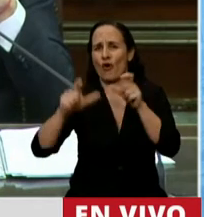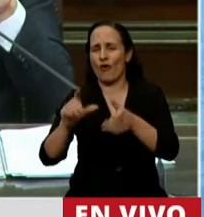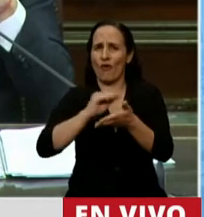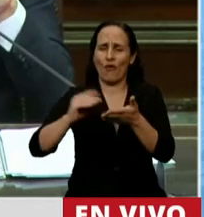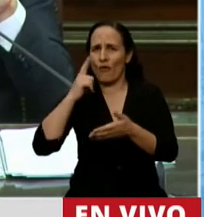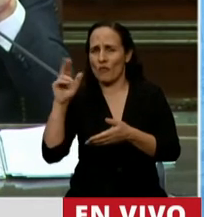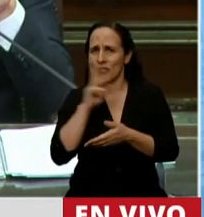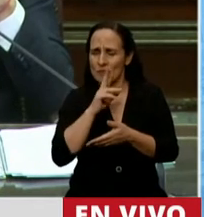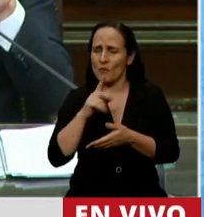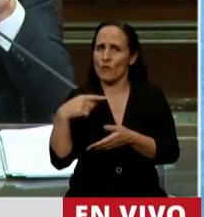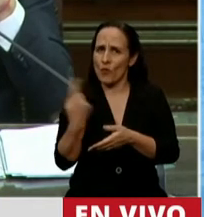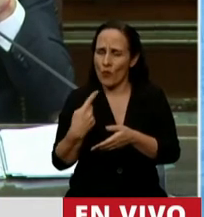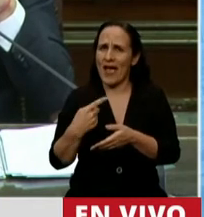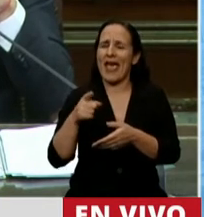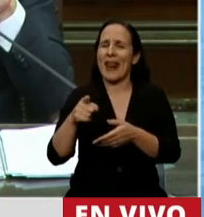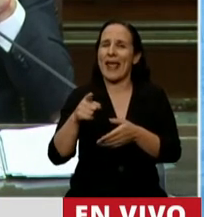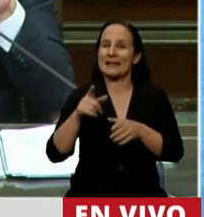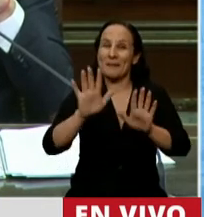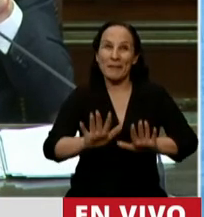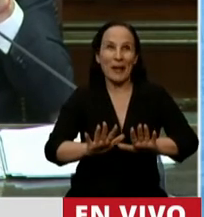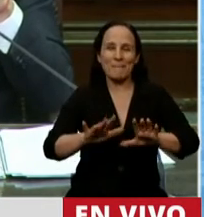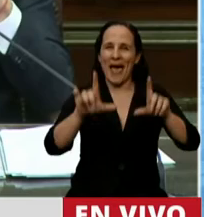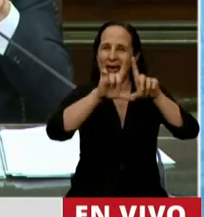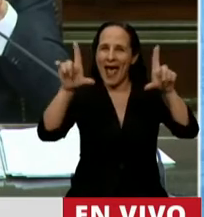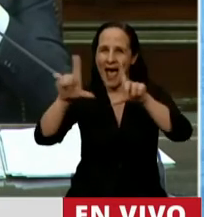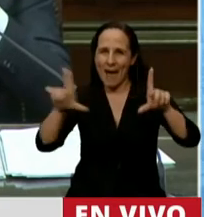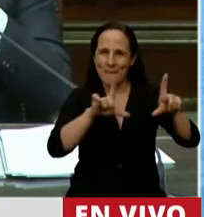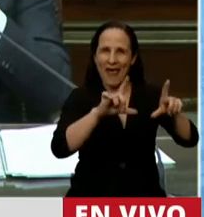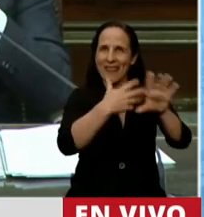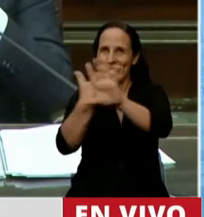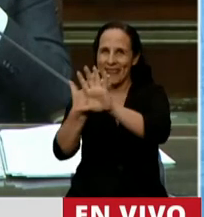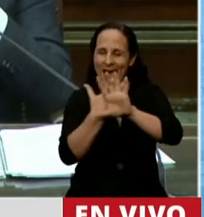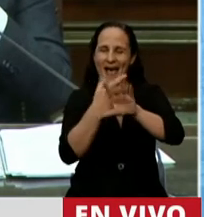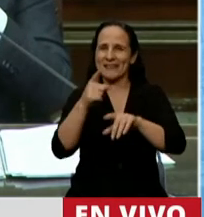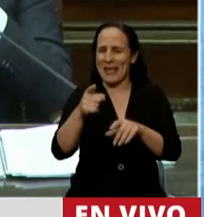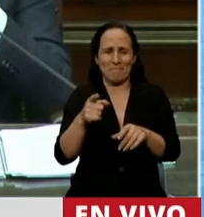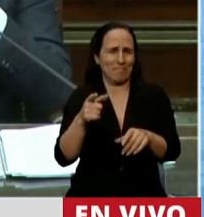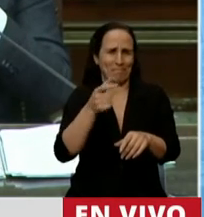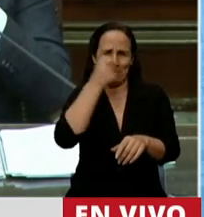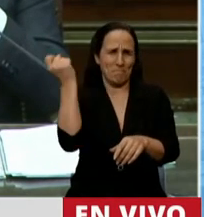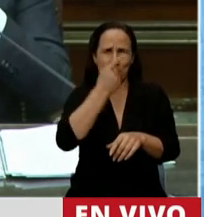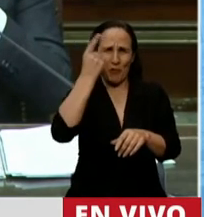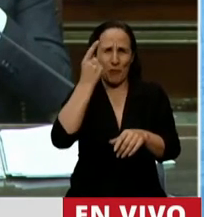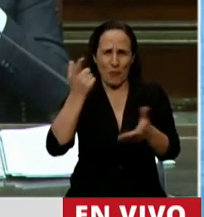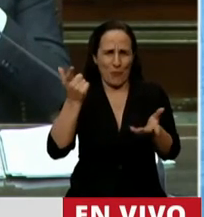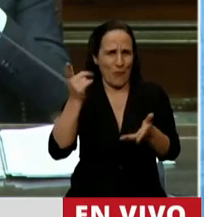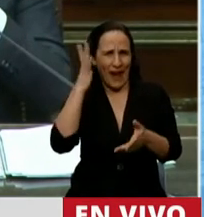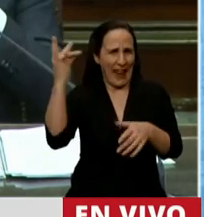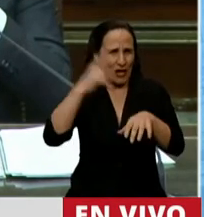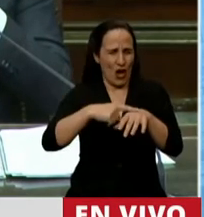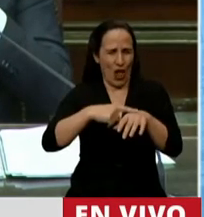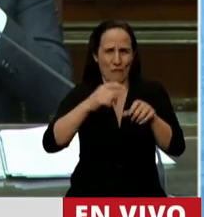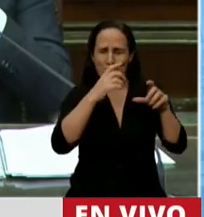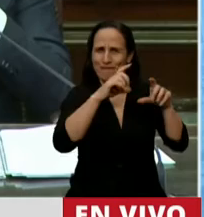casa que pusieron todo este sistema en tiempo récord y que fue causa de la felicidad citaciones